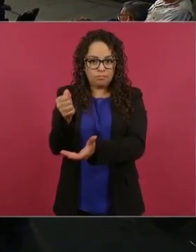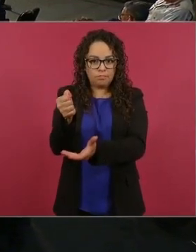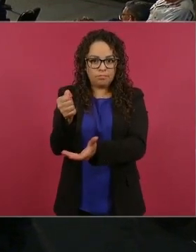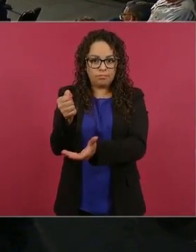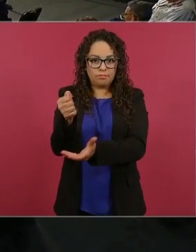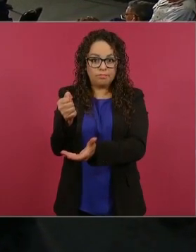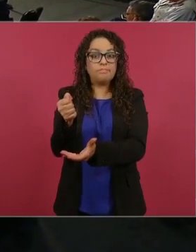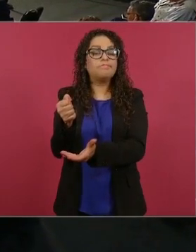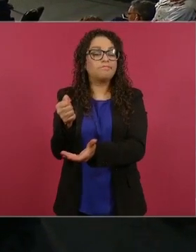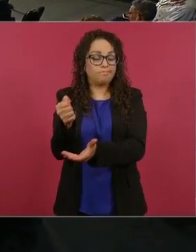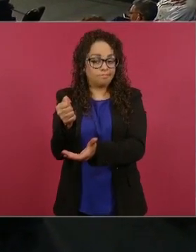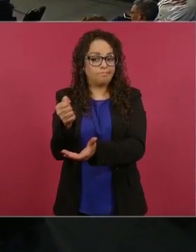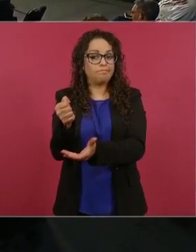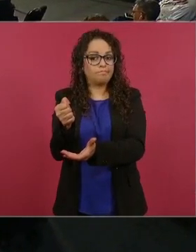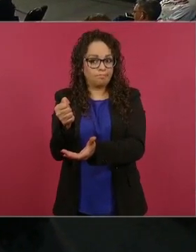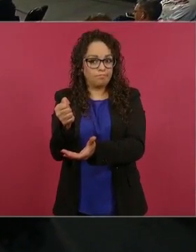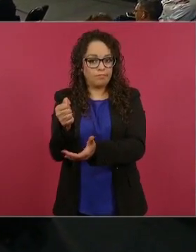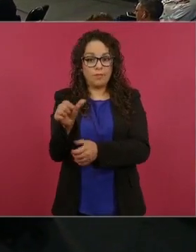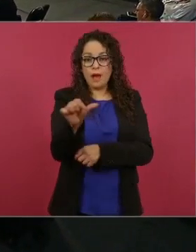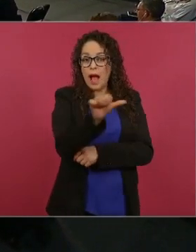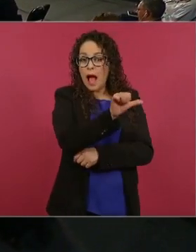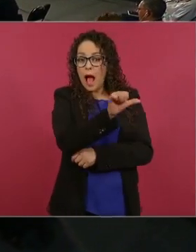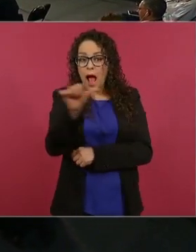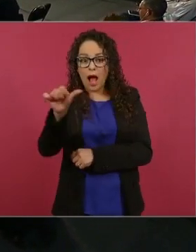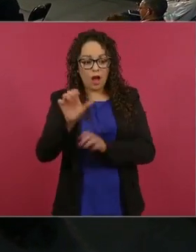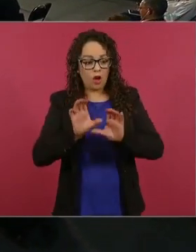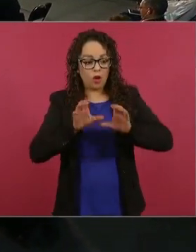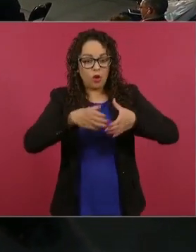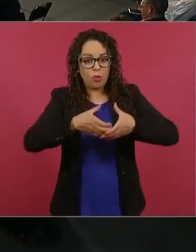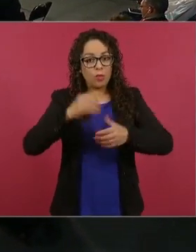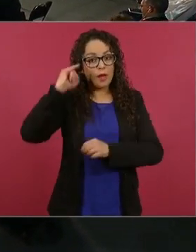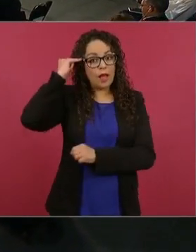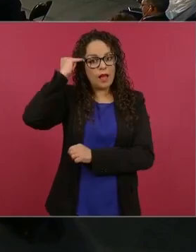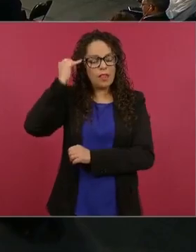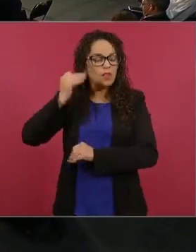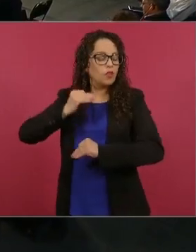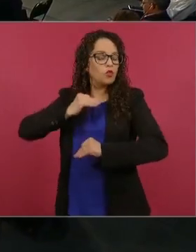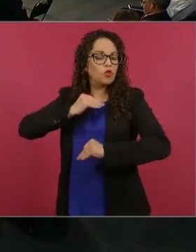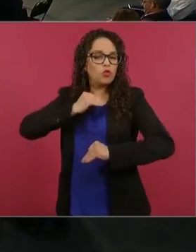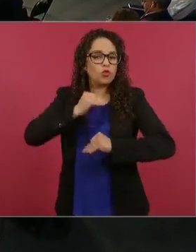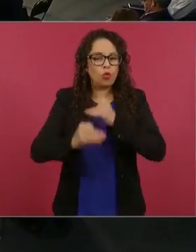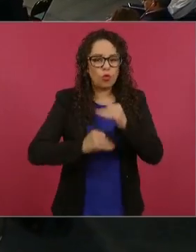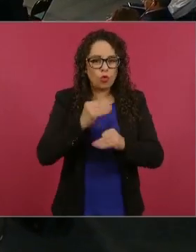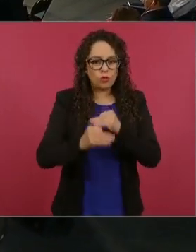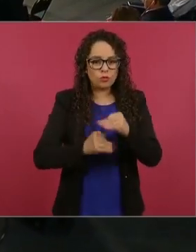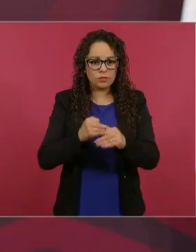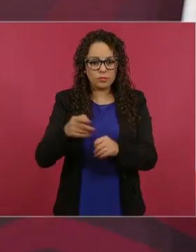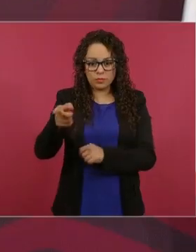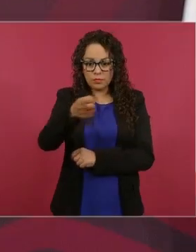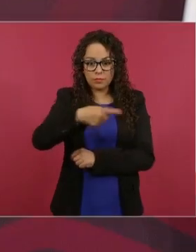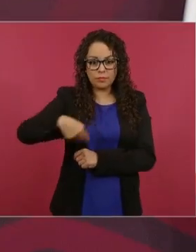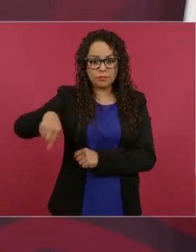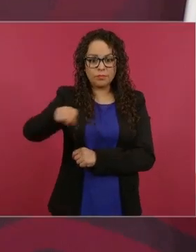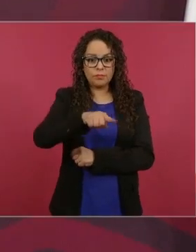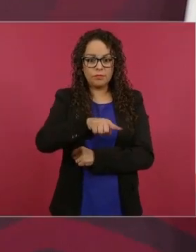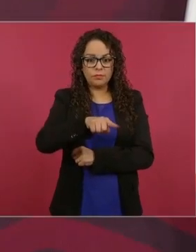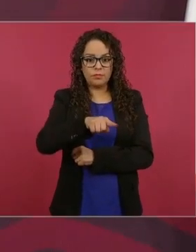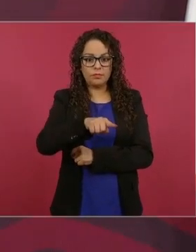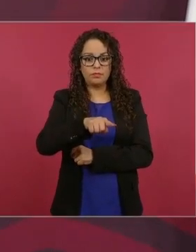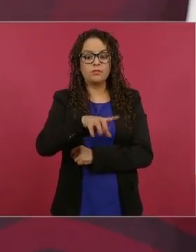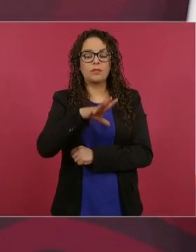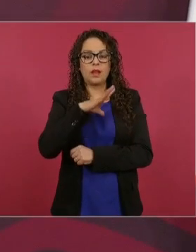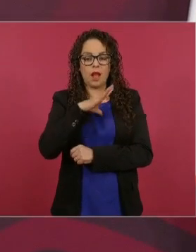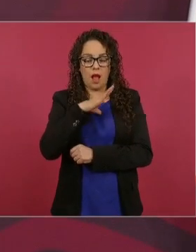en todas las comunidades indígenas, en todas las familias, los hogares